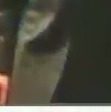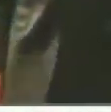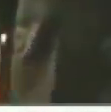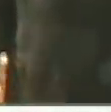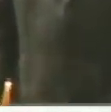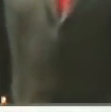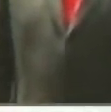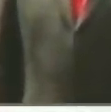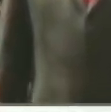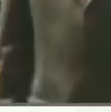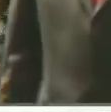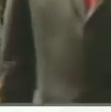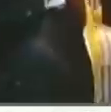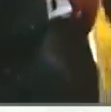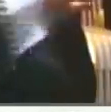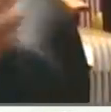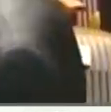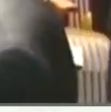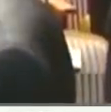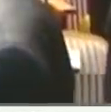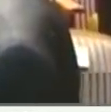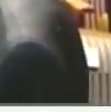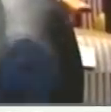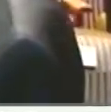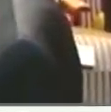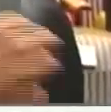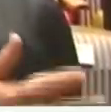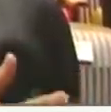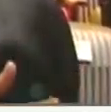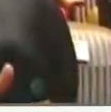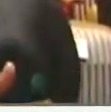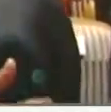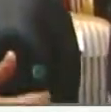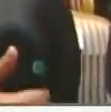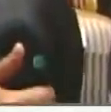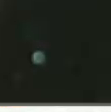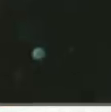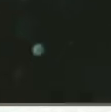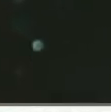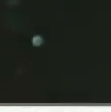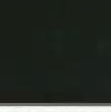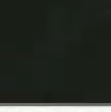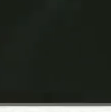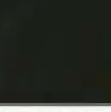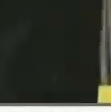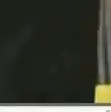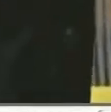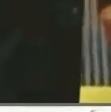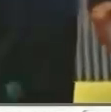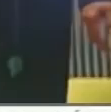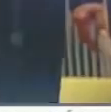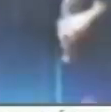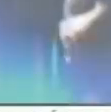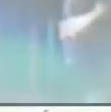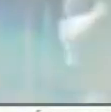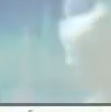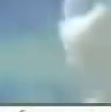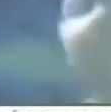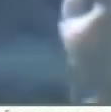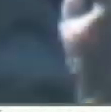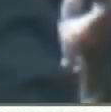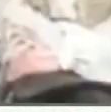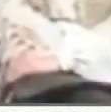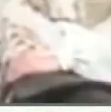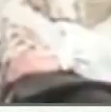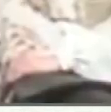José Antonio Abreu, ¿cómo te queremos, José Antonio? Te apreciamos, te admiramos. Este hombre humilde llegó a llenar